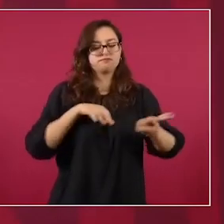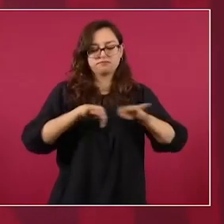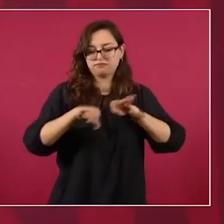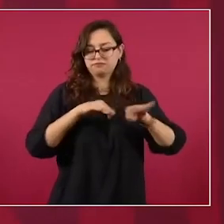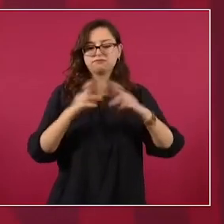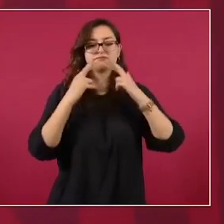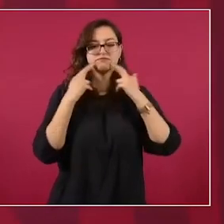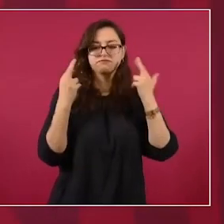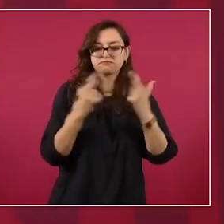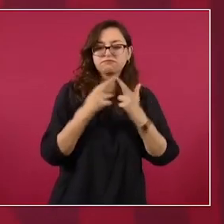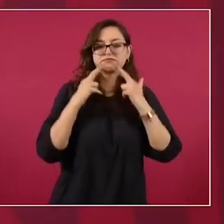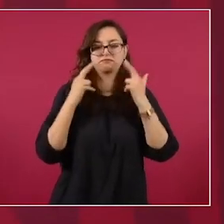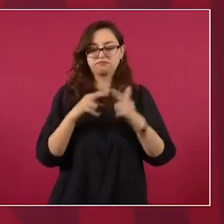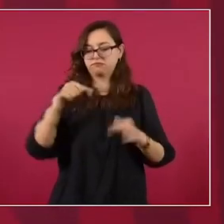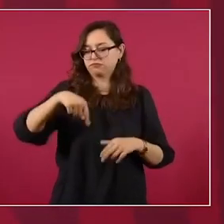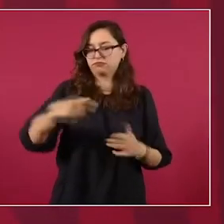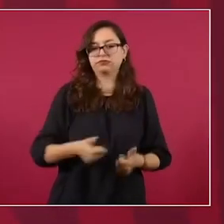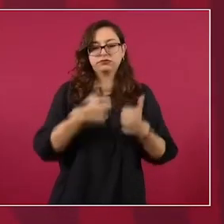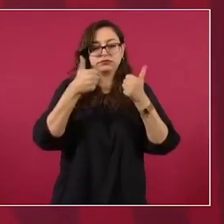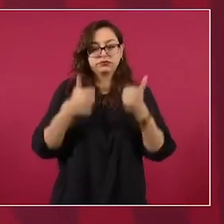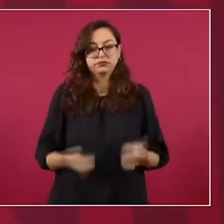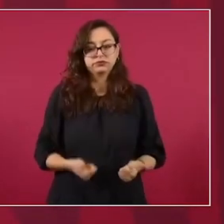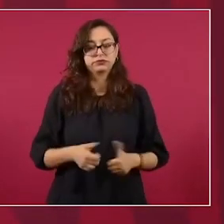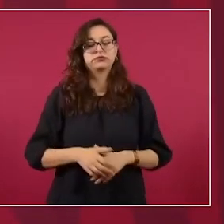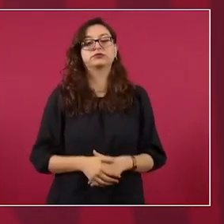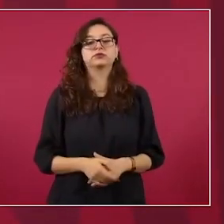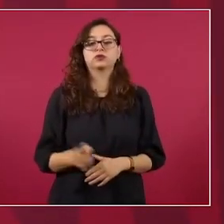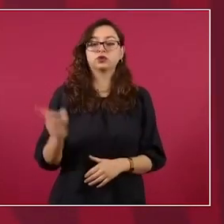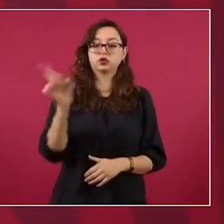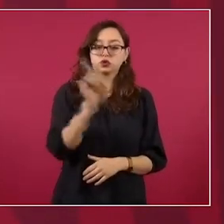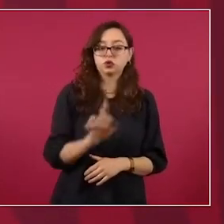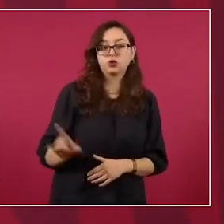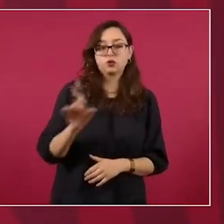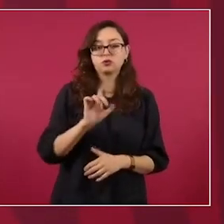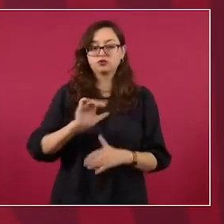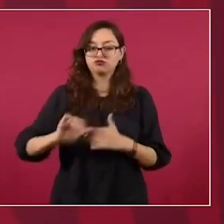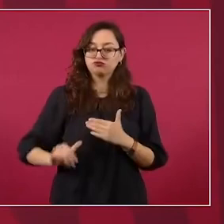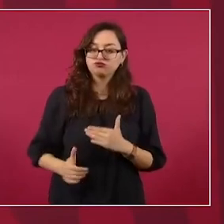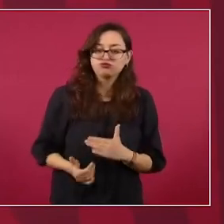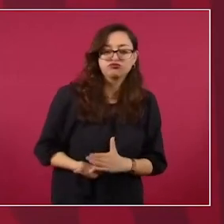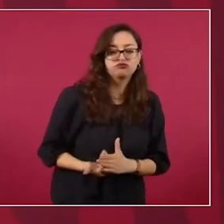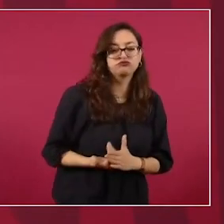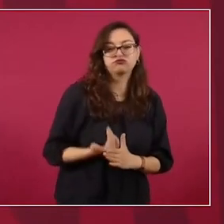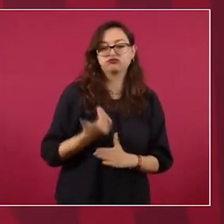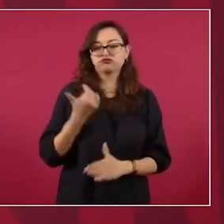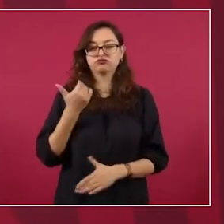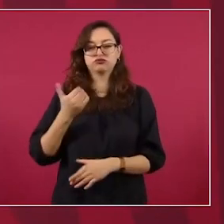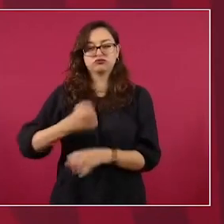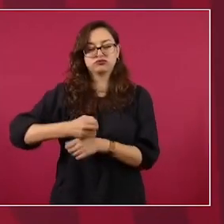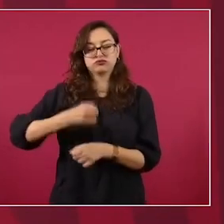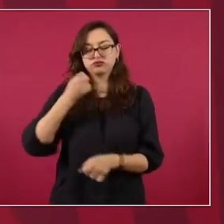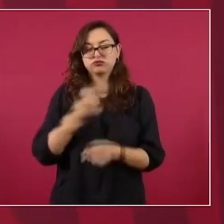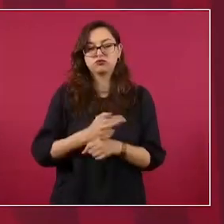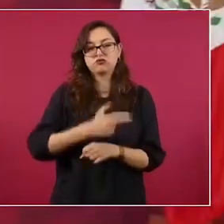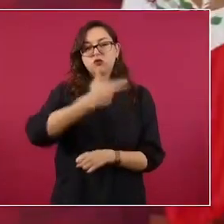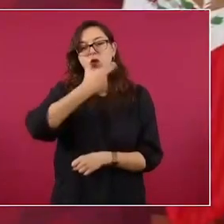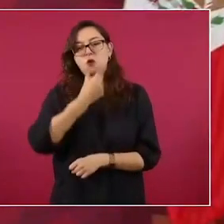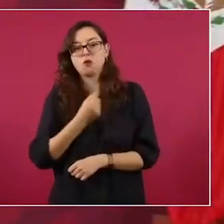Ya nos salimos, que es sábado, y el domingo todos, todas y todos,